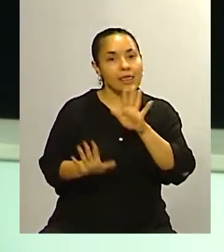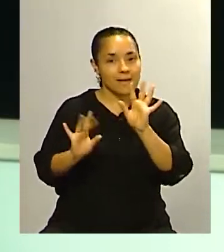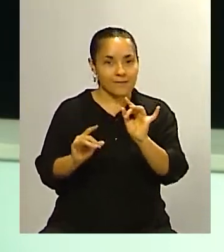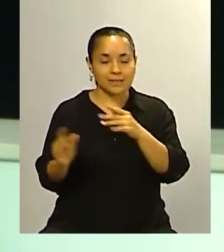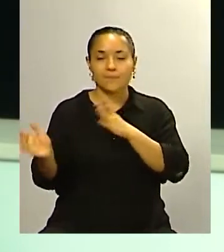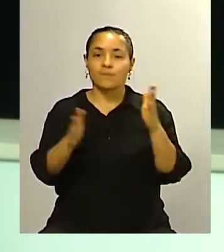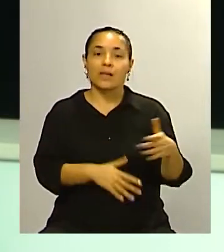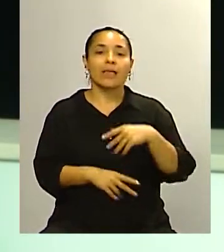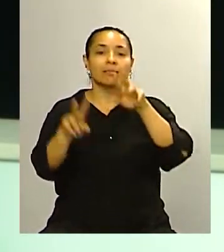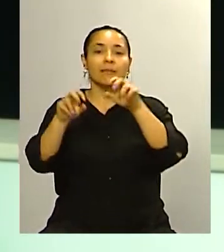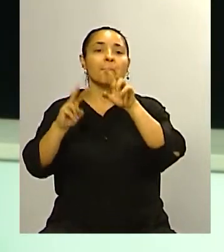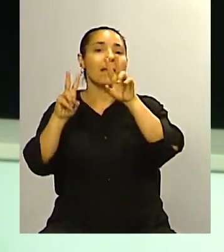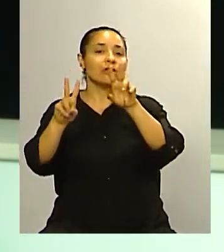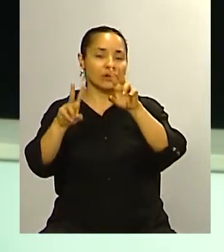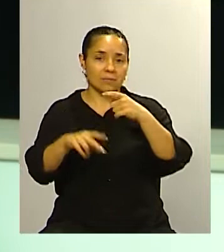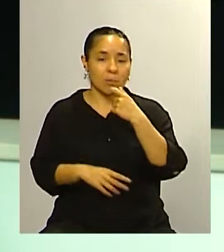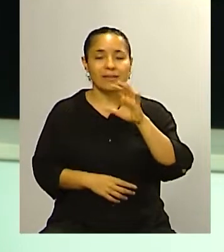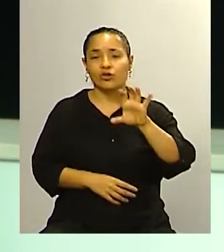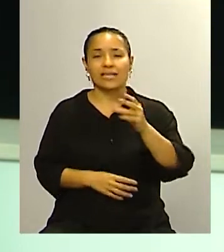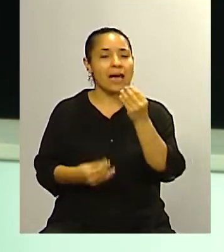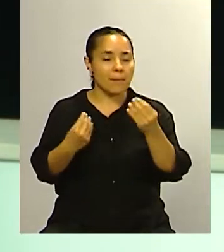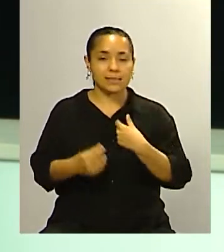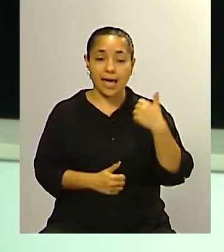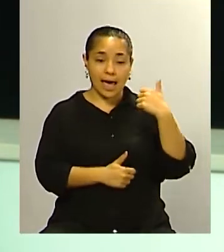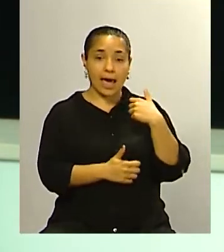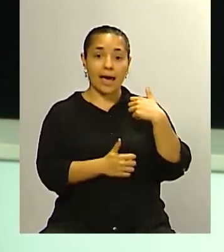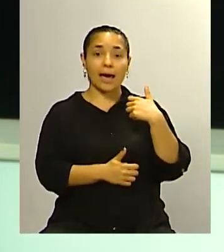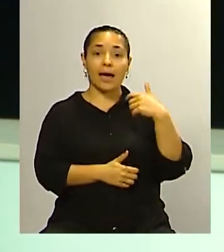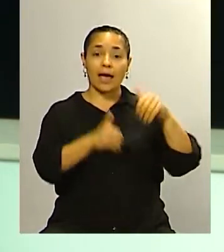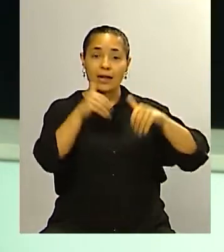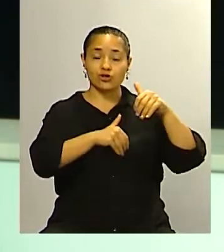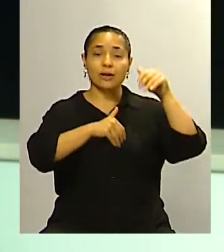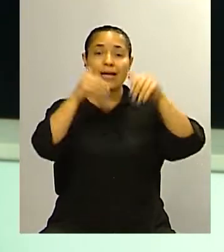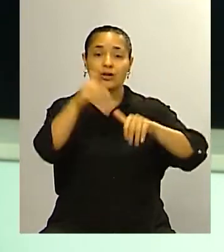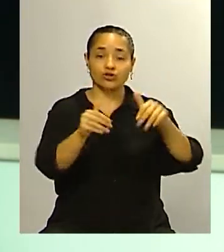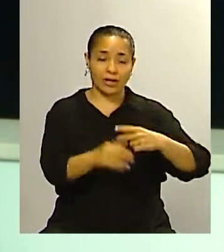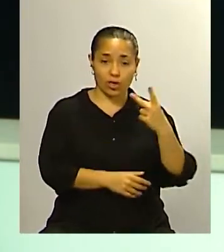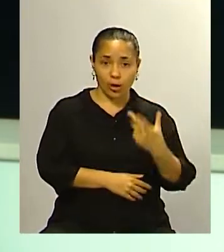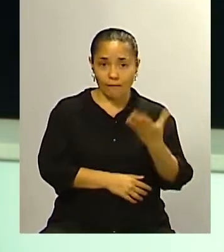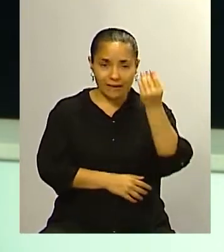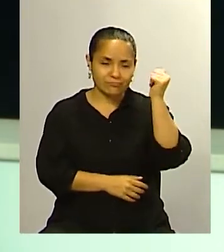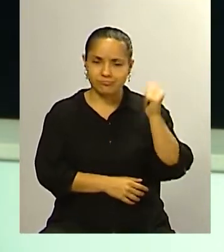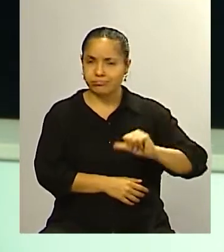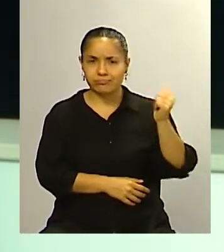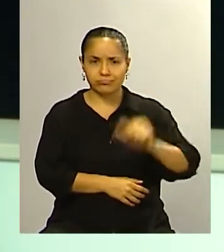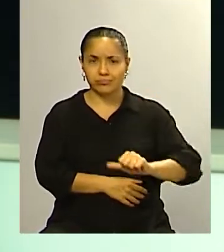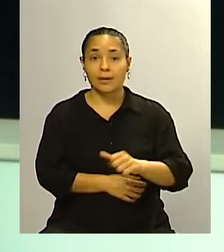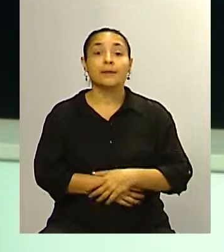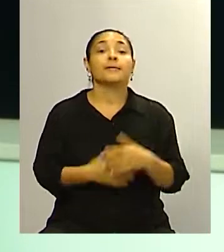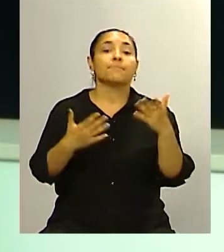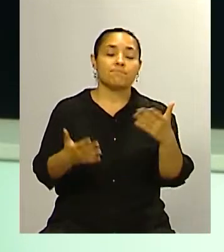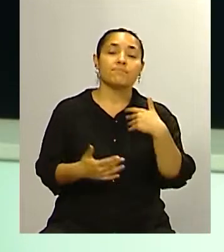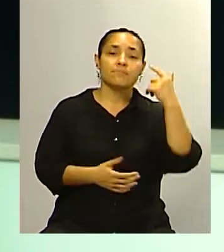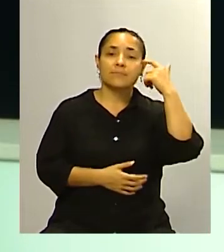con el peronismo en la provincia de Mendoza? Viene de dos elecciones en las cuales hubo fracaso y además muchos se preguntan quién